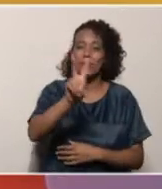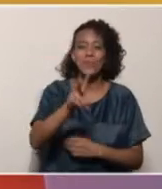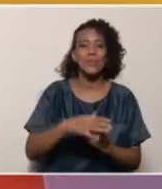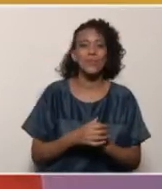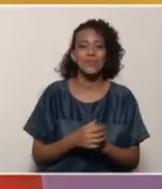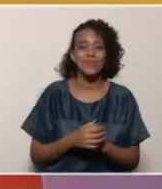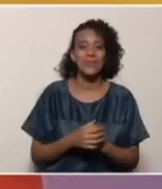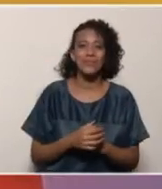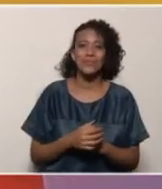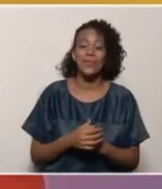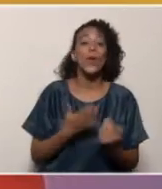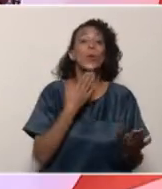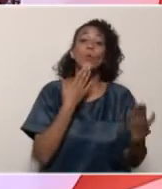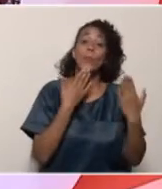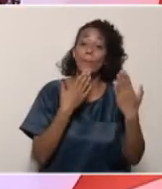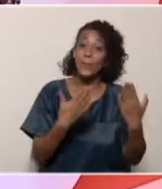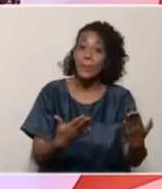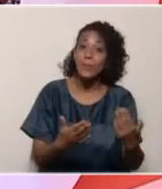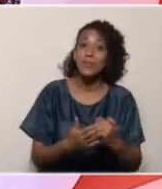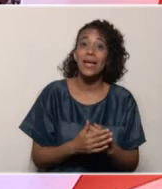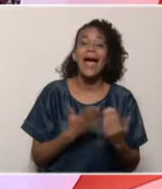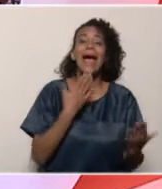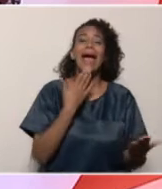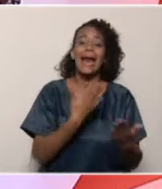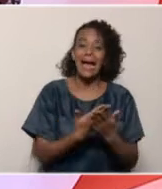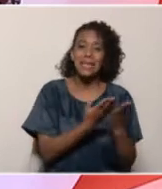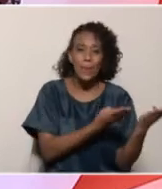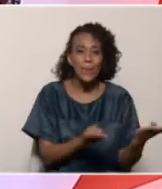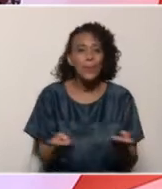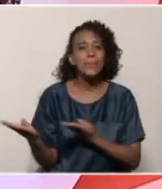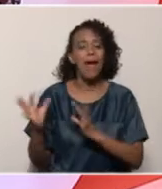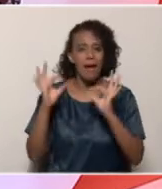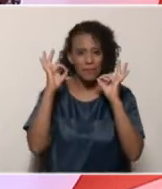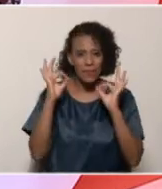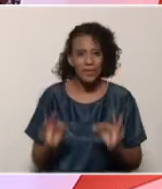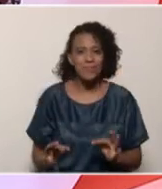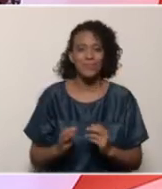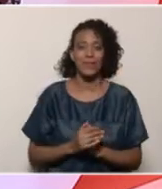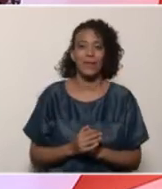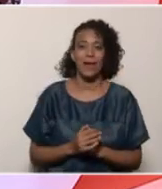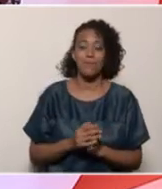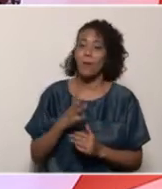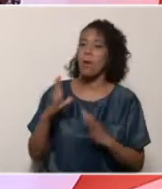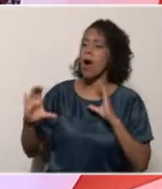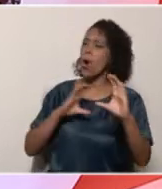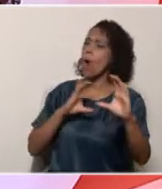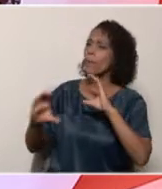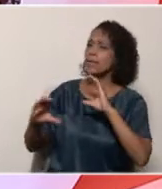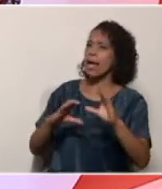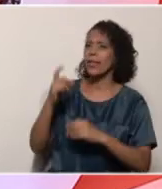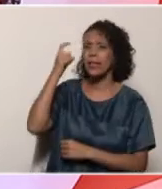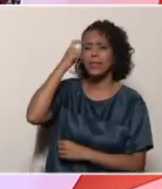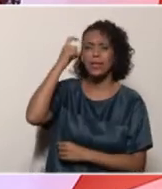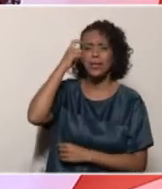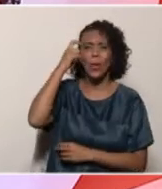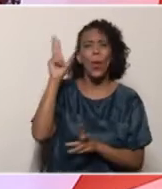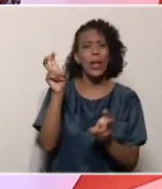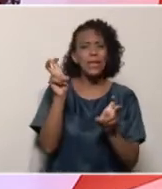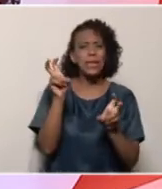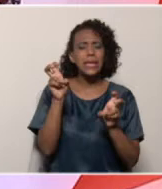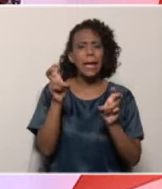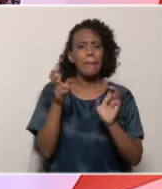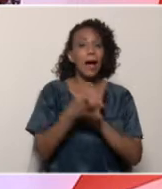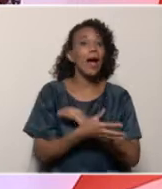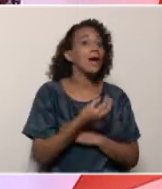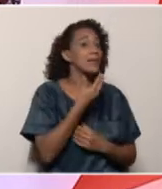Gracias, gracias Con tu permiso Gracias por invitarnos y bueno, sí, efectivamente vamos a estar conversando el día de hoy distintos temas Profesor